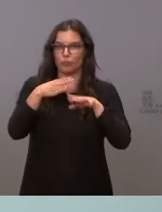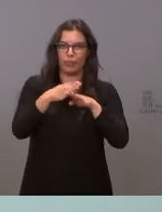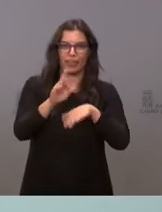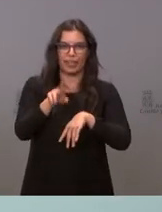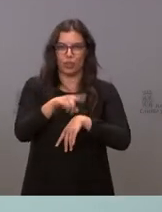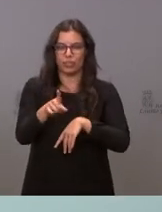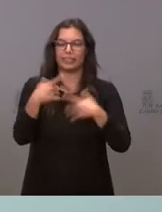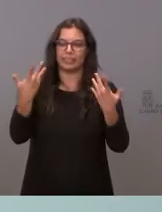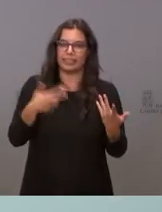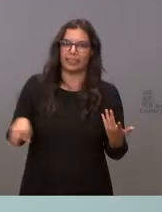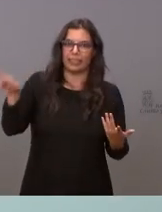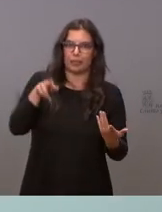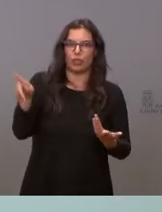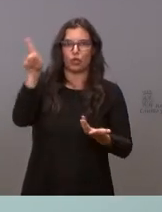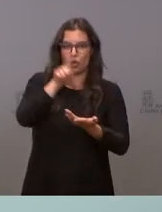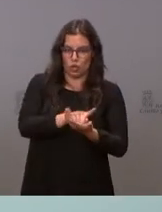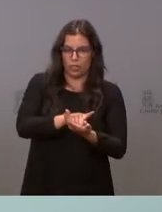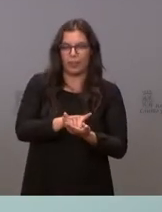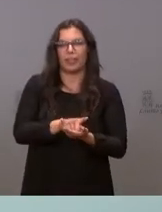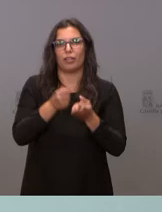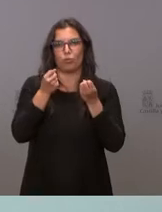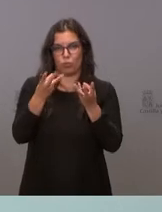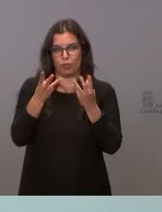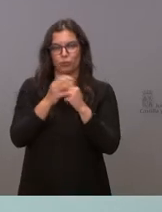intentarlo nuevamente con los números.